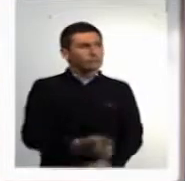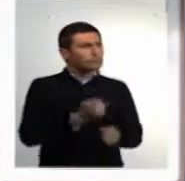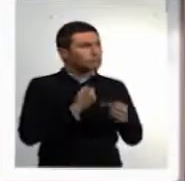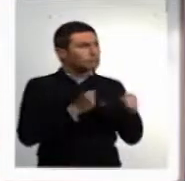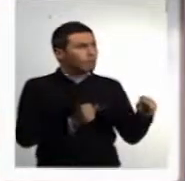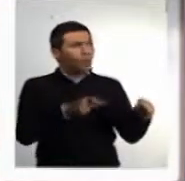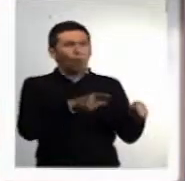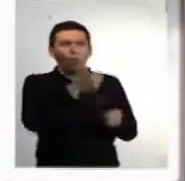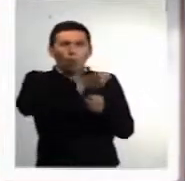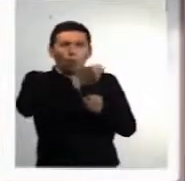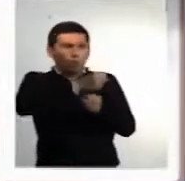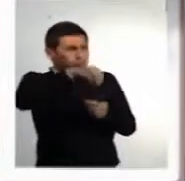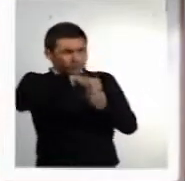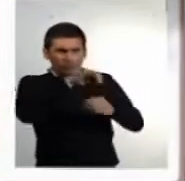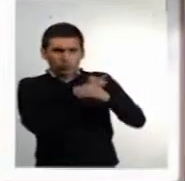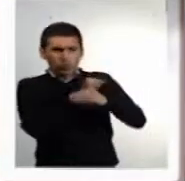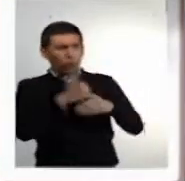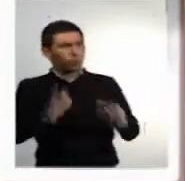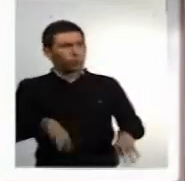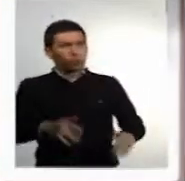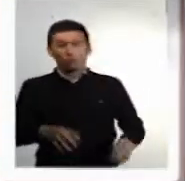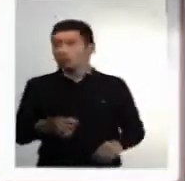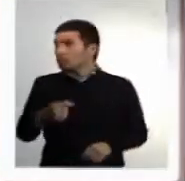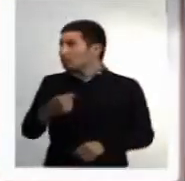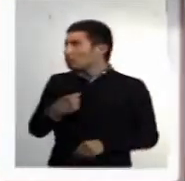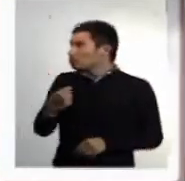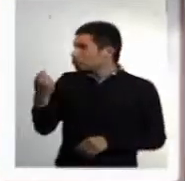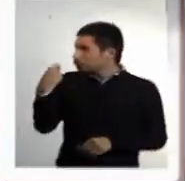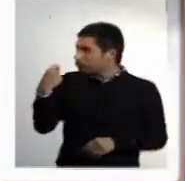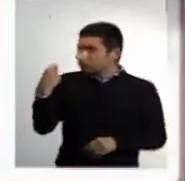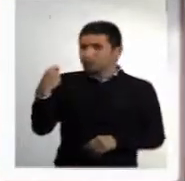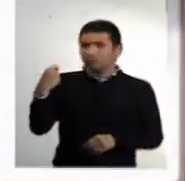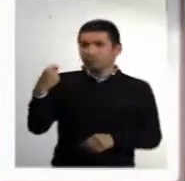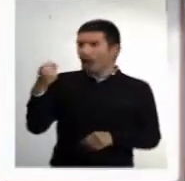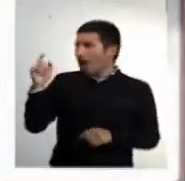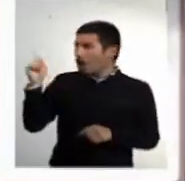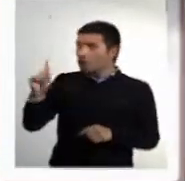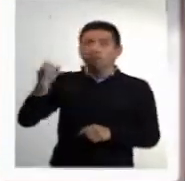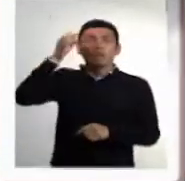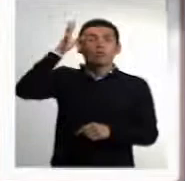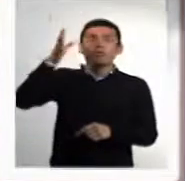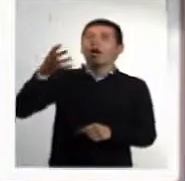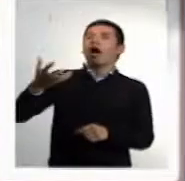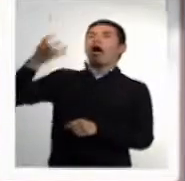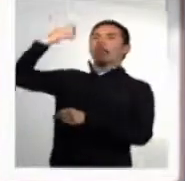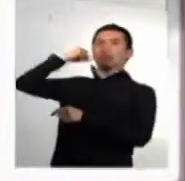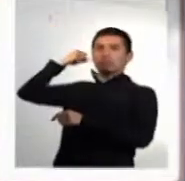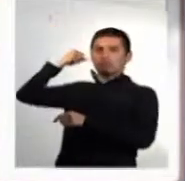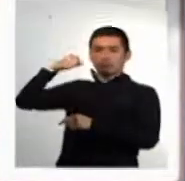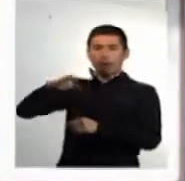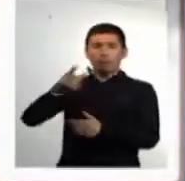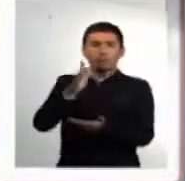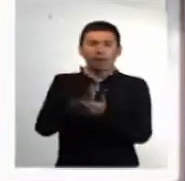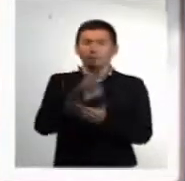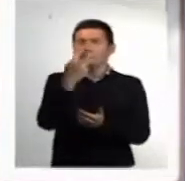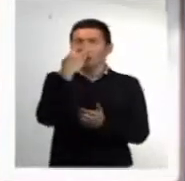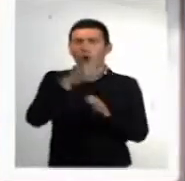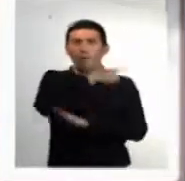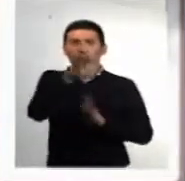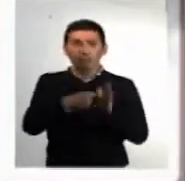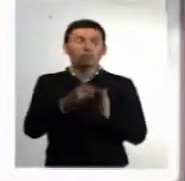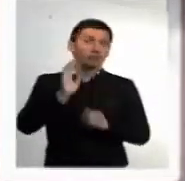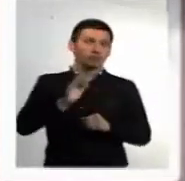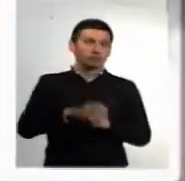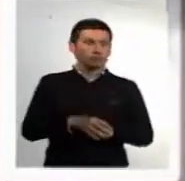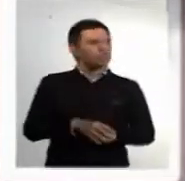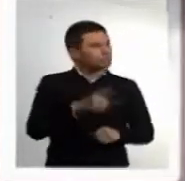Increíble lo que hace este señor en su institución. No, y es que hace apenas unos años este niño se hubiera quedado completamente ciego. ¿Qué opinas